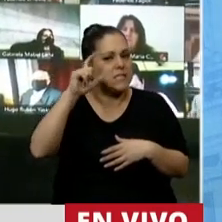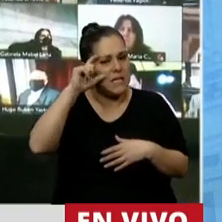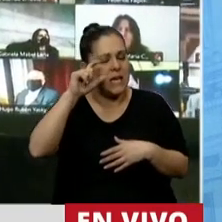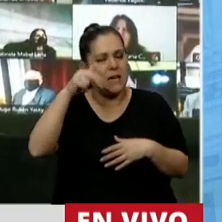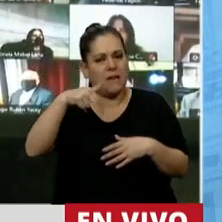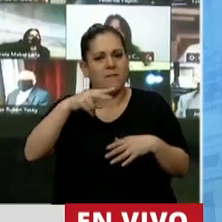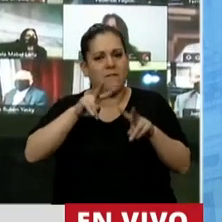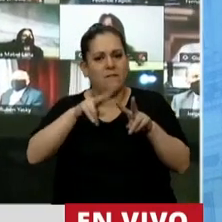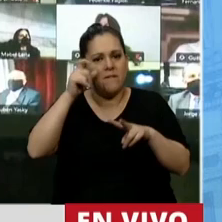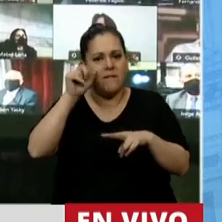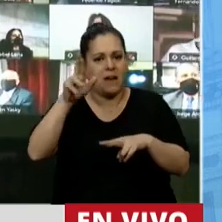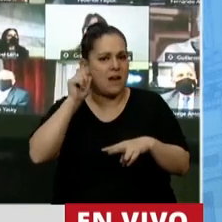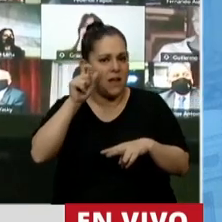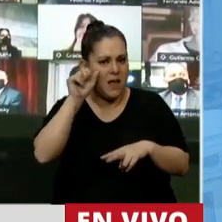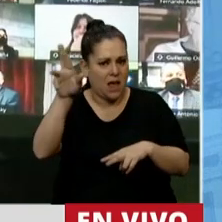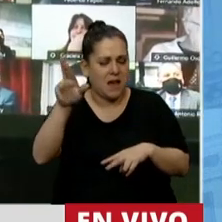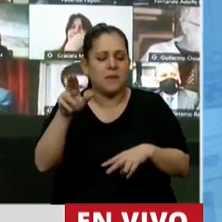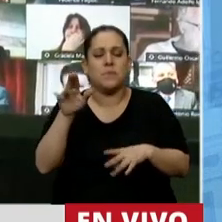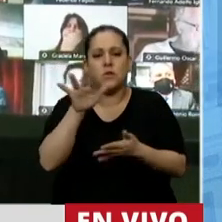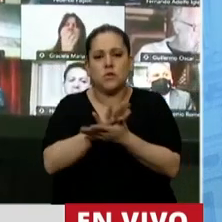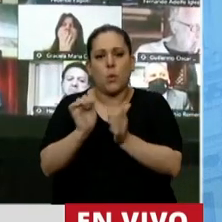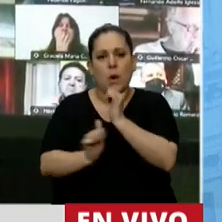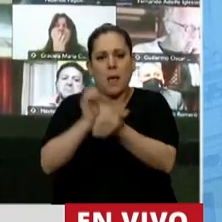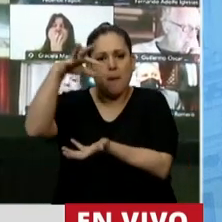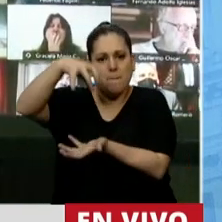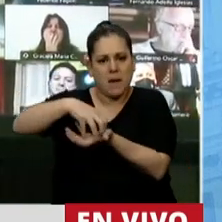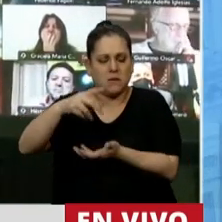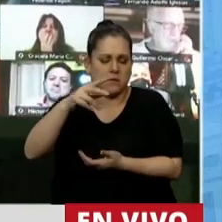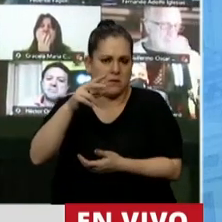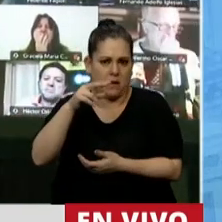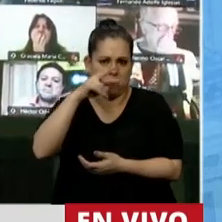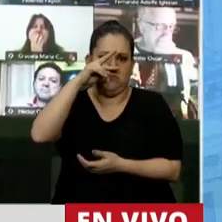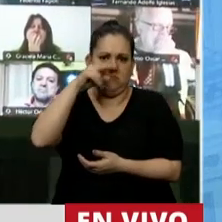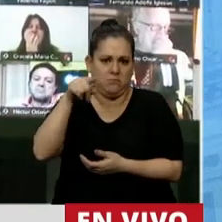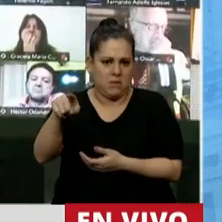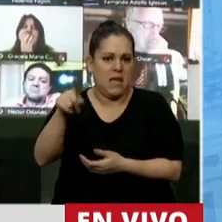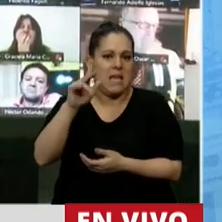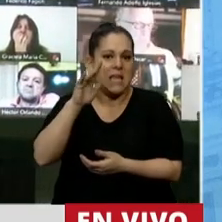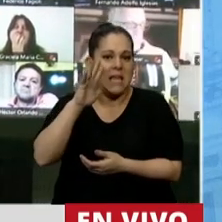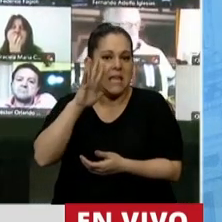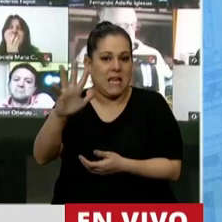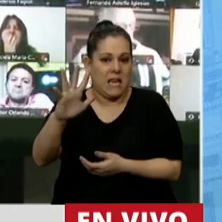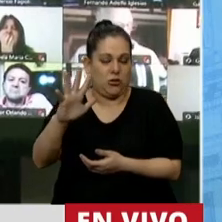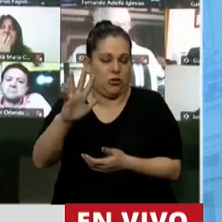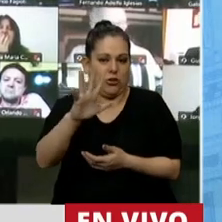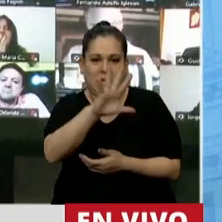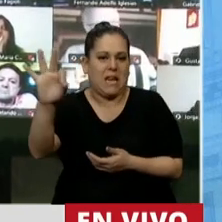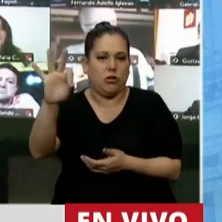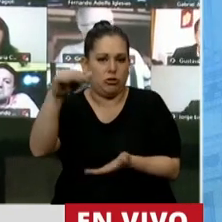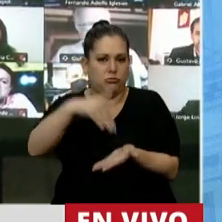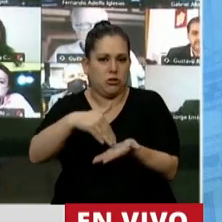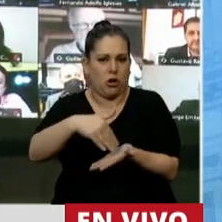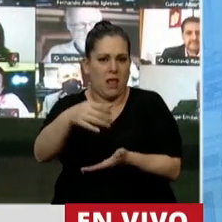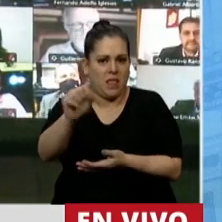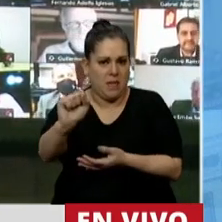las inversiones de esta empresa de bicicleta alta gama por 500 millones de pesos, el reciente anuncio de la